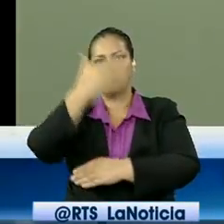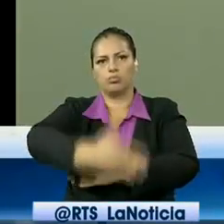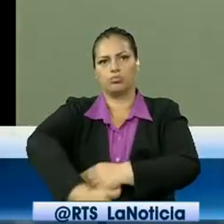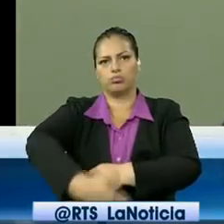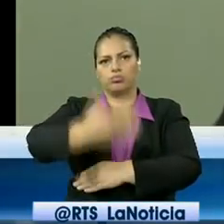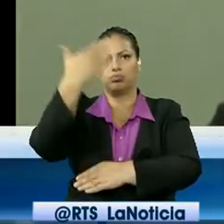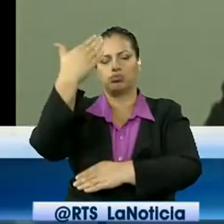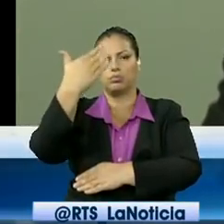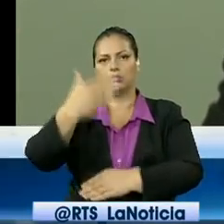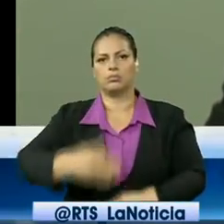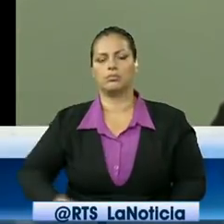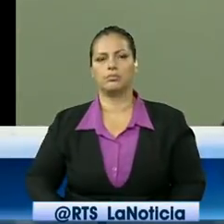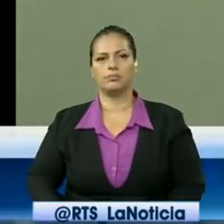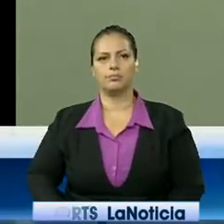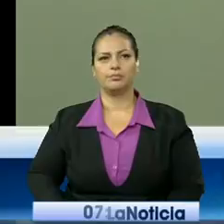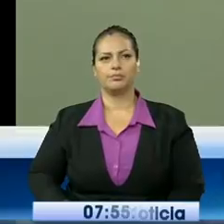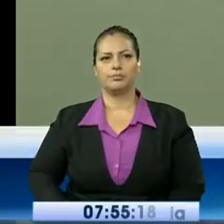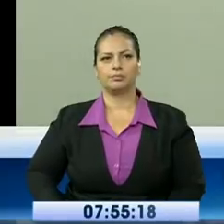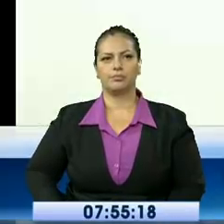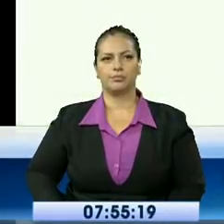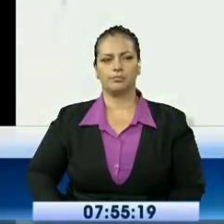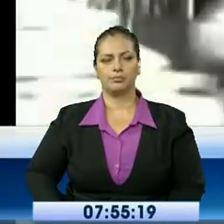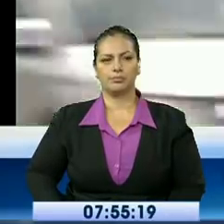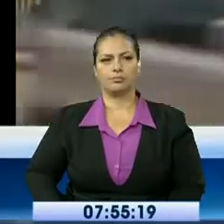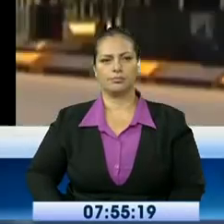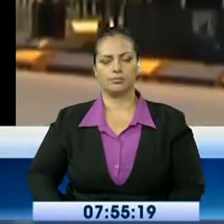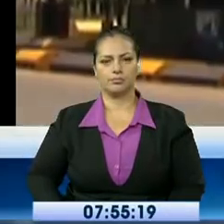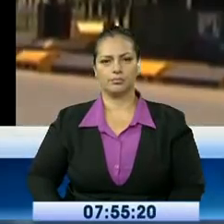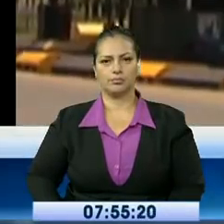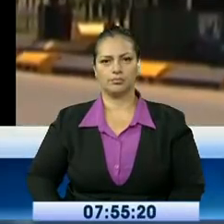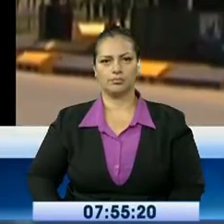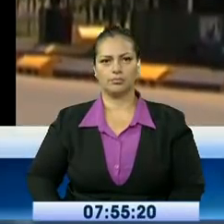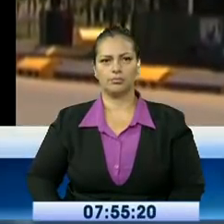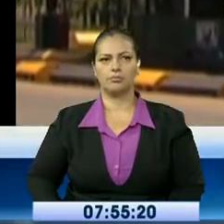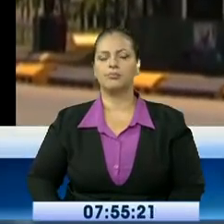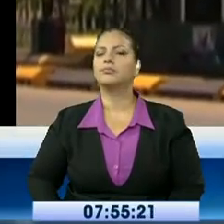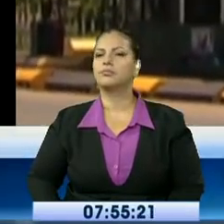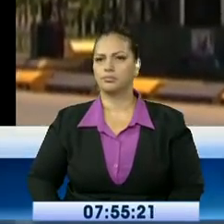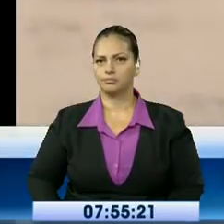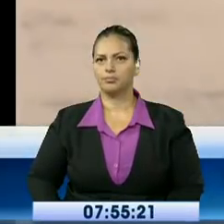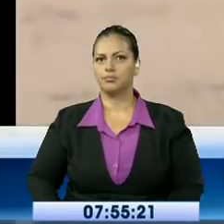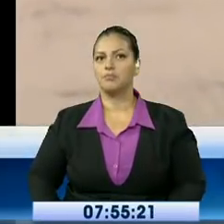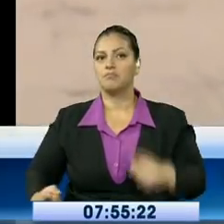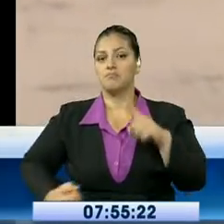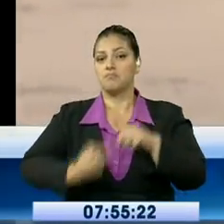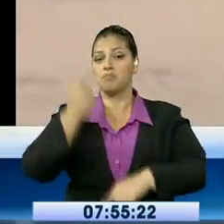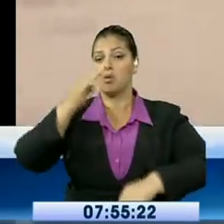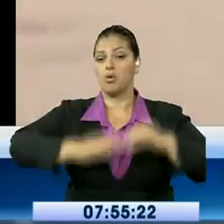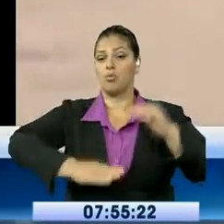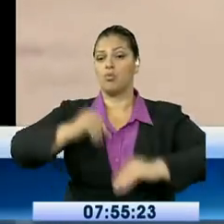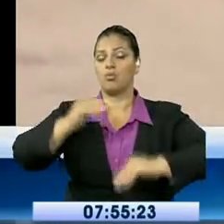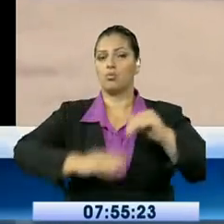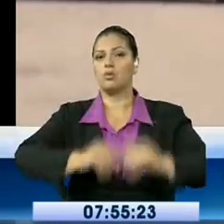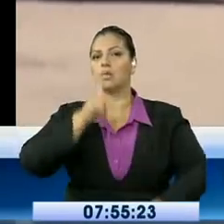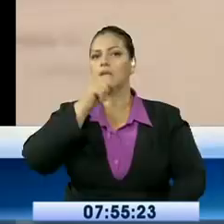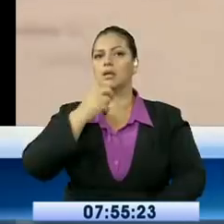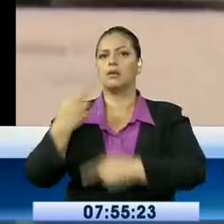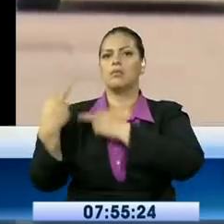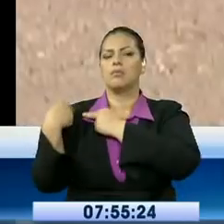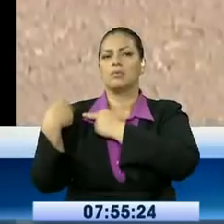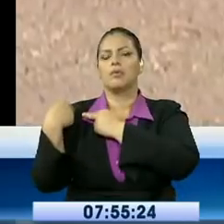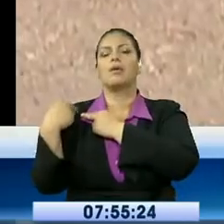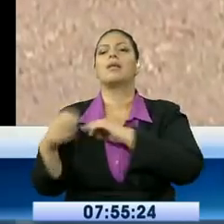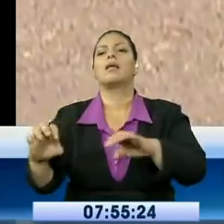privada como unos 50 cada uno de los peajes. La primera inversión de la empresa que gane la concesión de la carretera